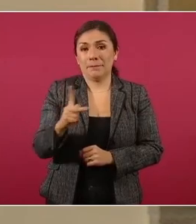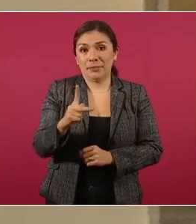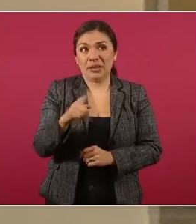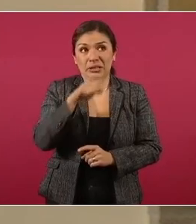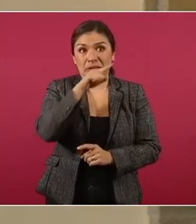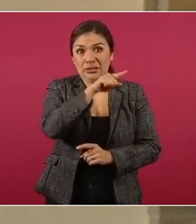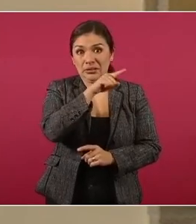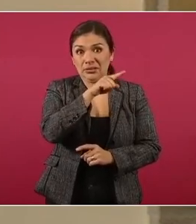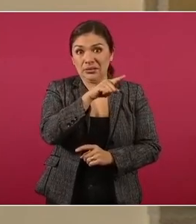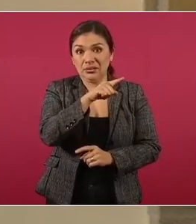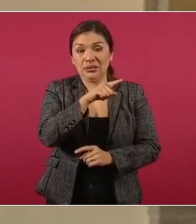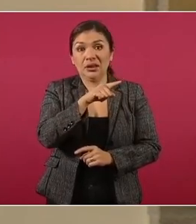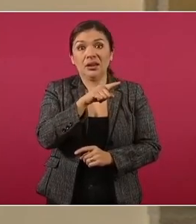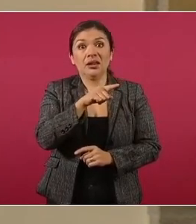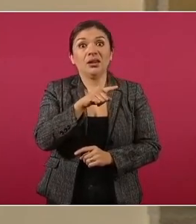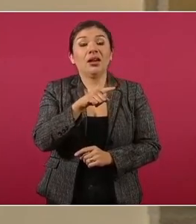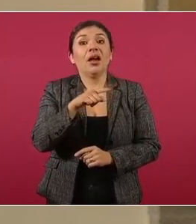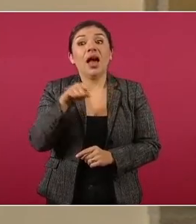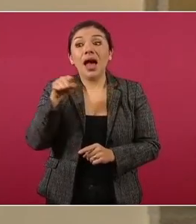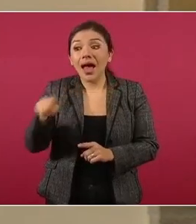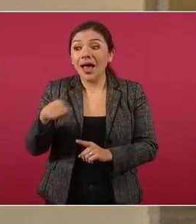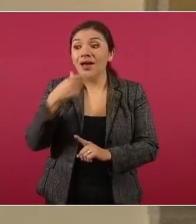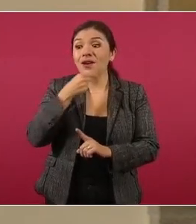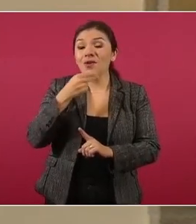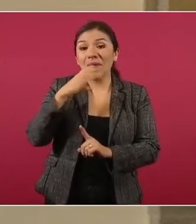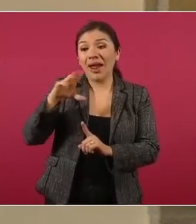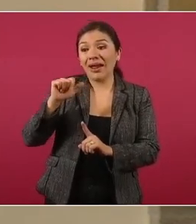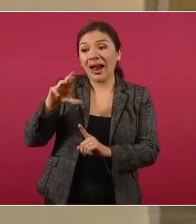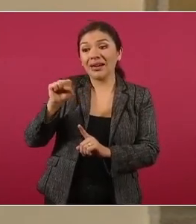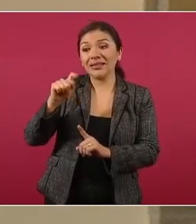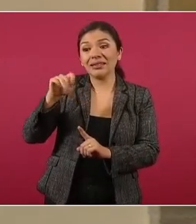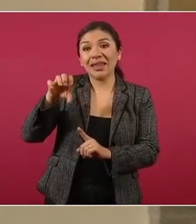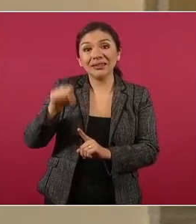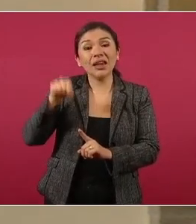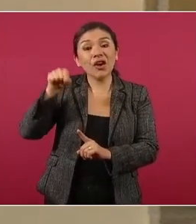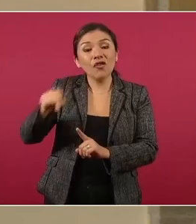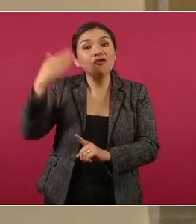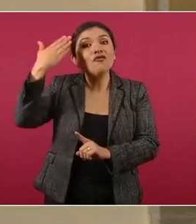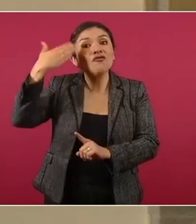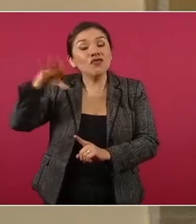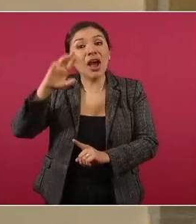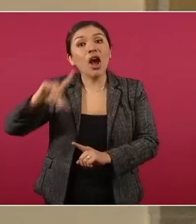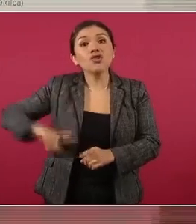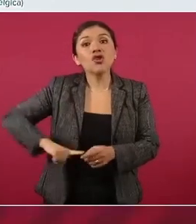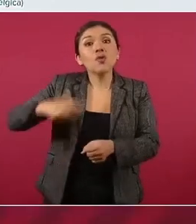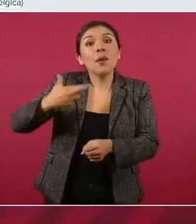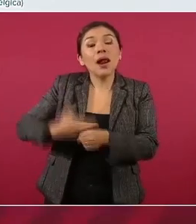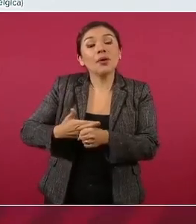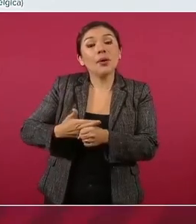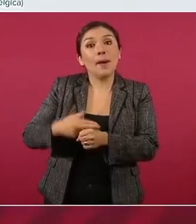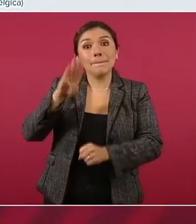siendo gobernador del Banco de México, fíjense lo irresponsable,